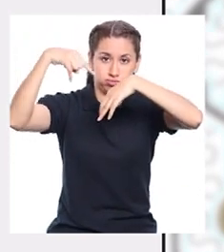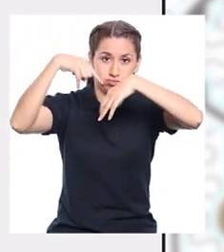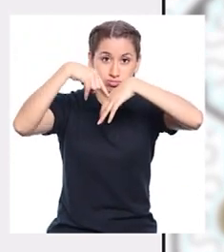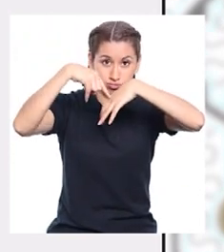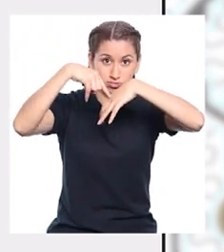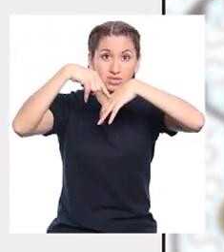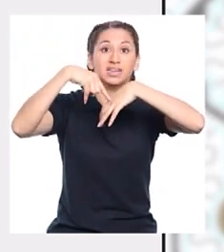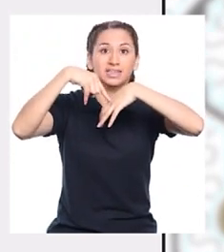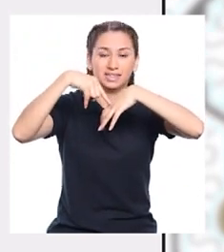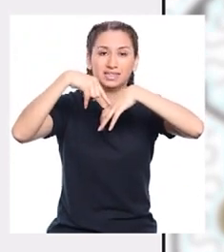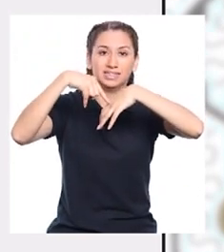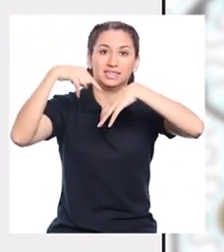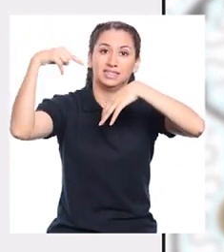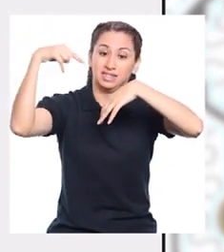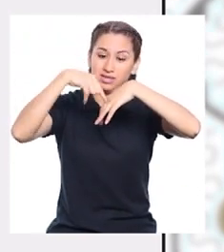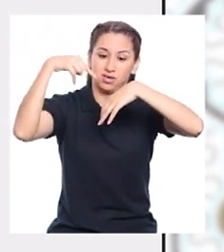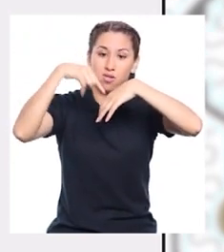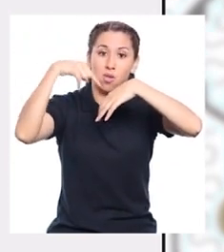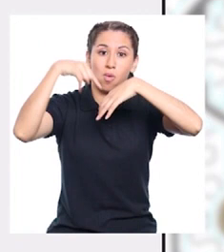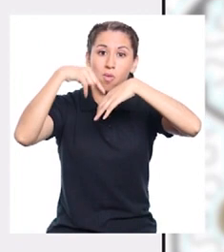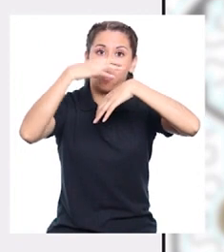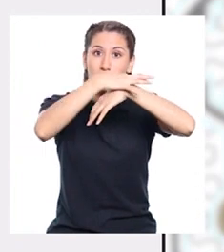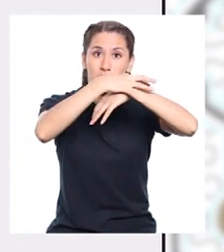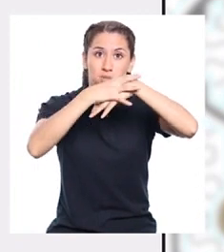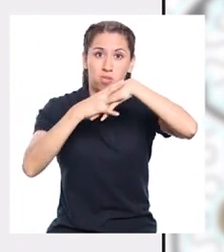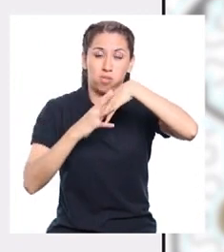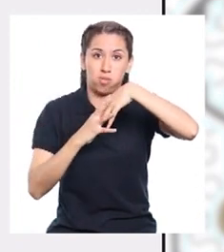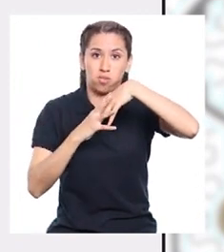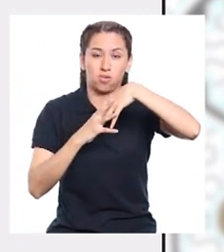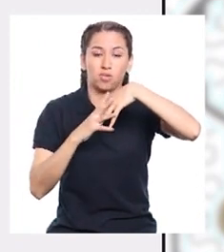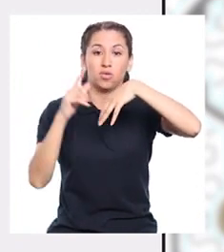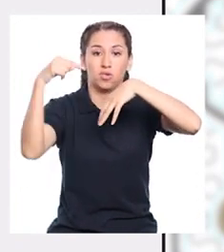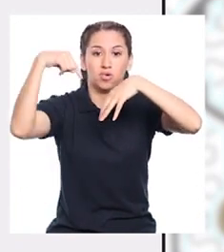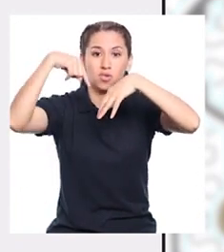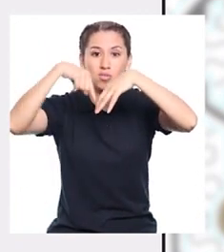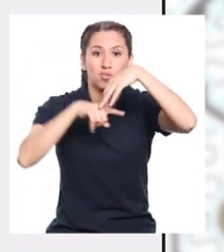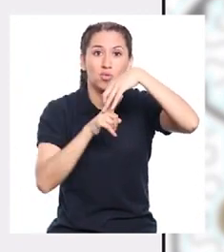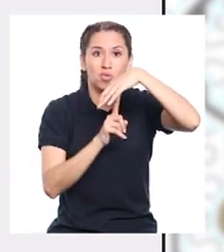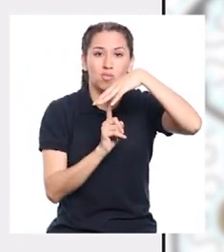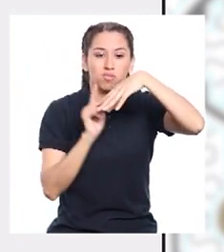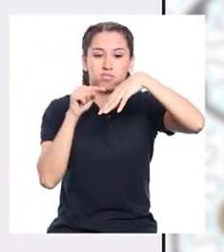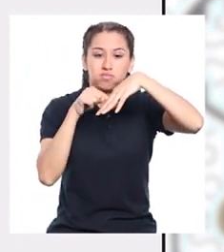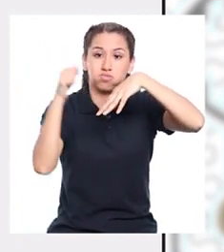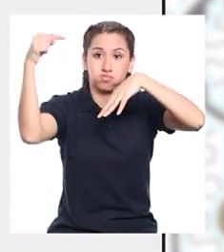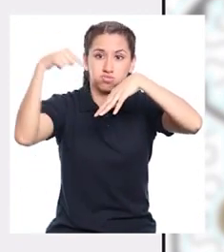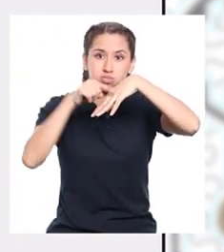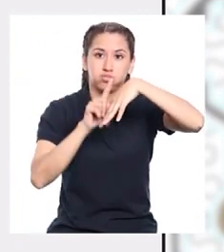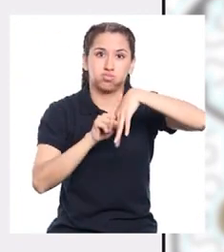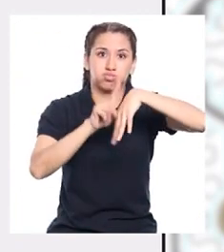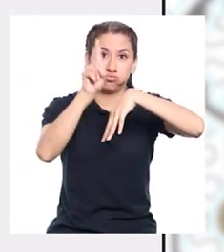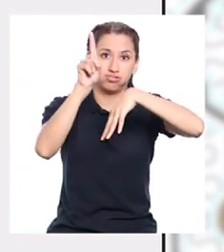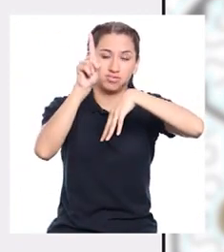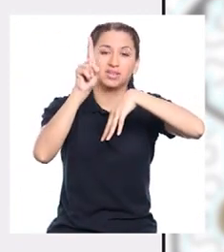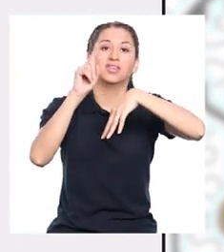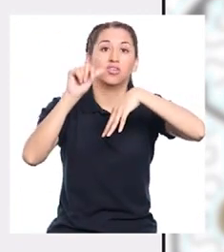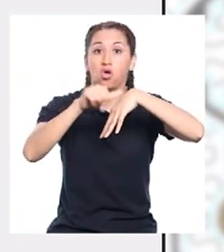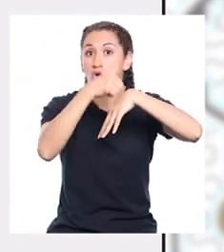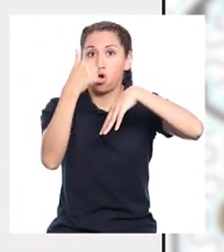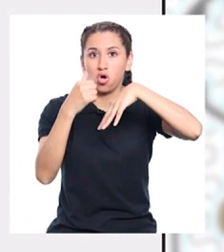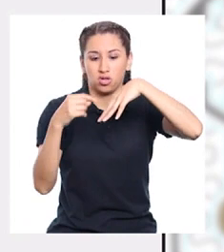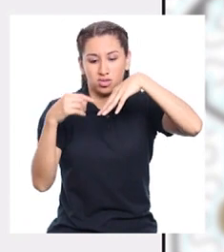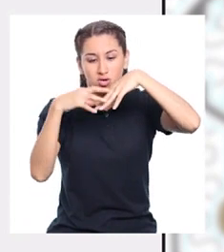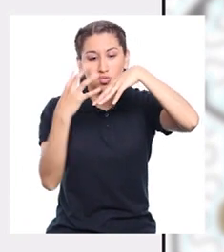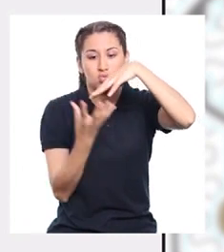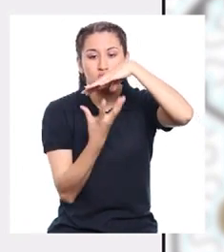Parte de la energía solar es reflejada por la atmósfera y expulsada al exterior. Otra parte de la energía solar es